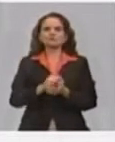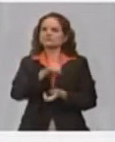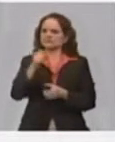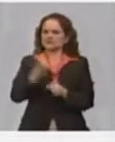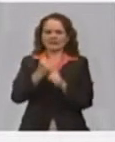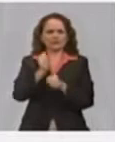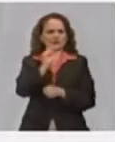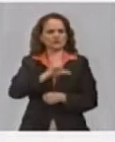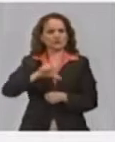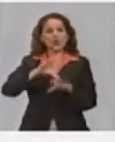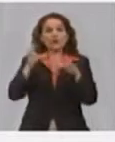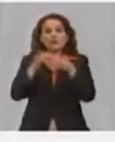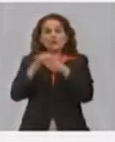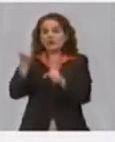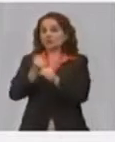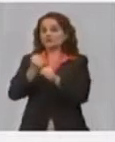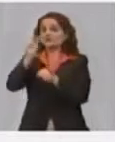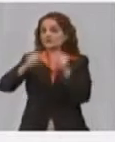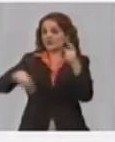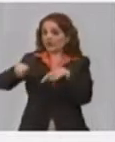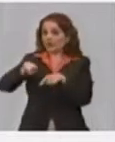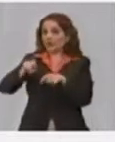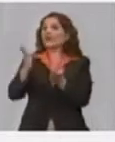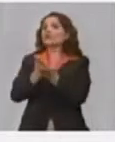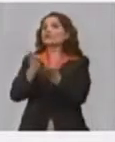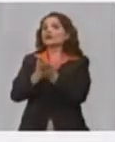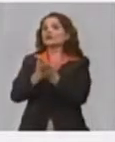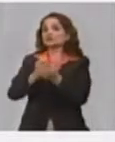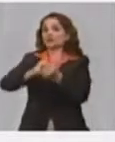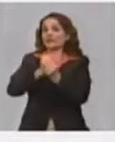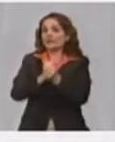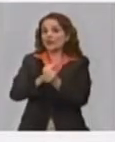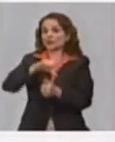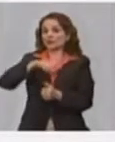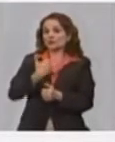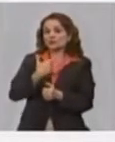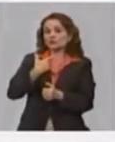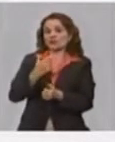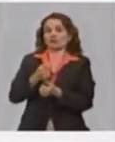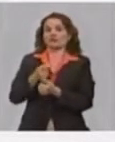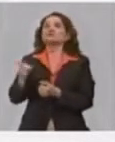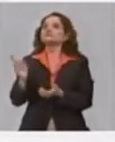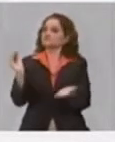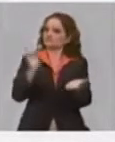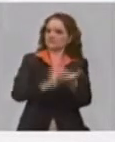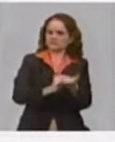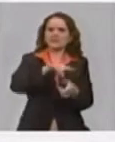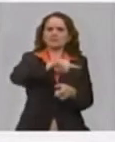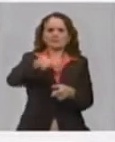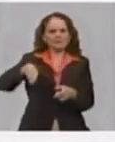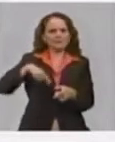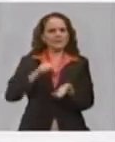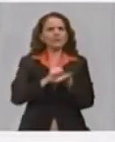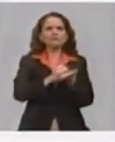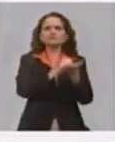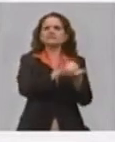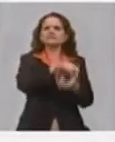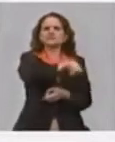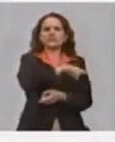importante de trabajadores del Ministerio de Educación, del INDES, de cultura, que se han incorporado también a la prestación de estos